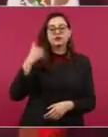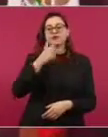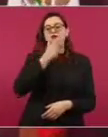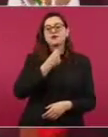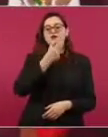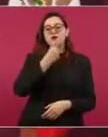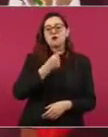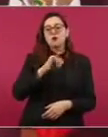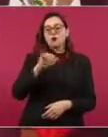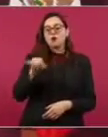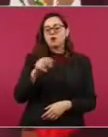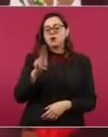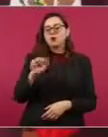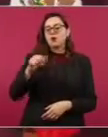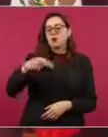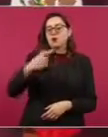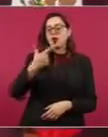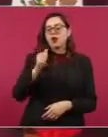pero qué necesidad.